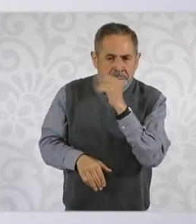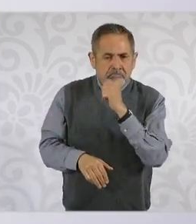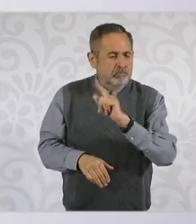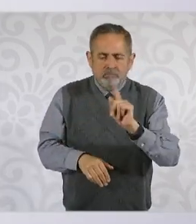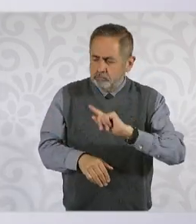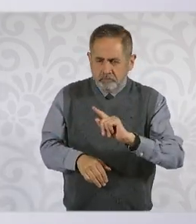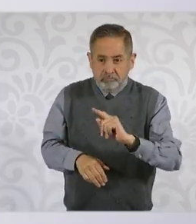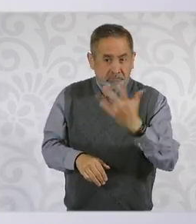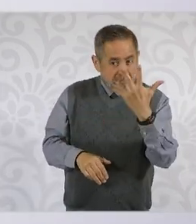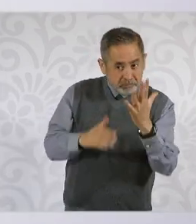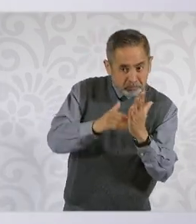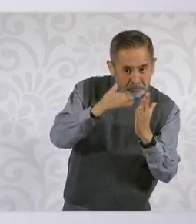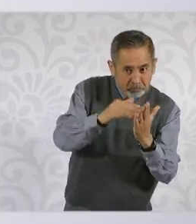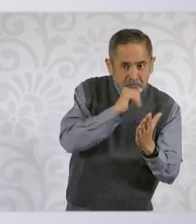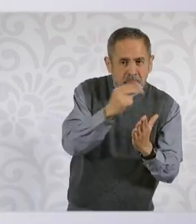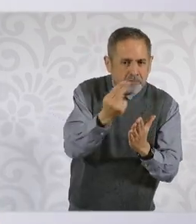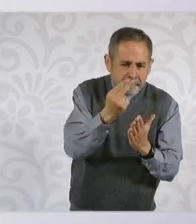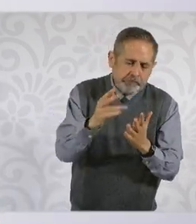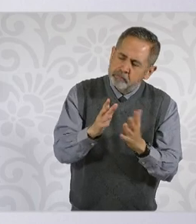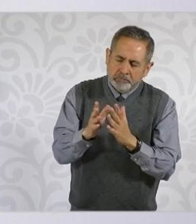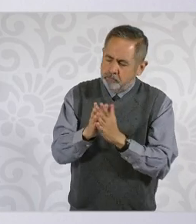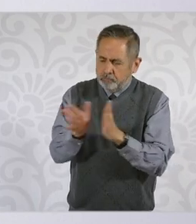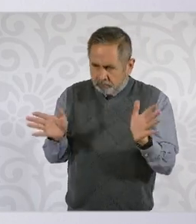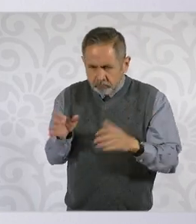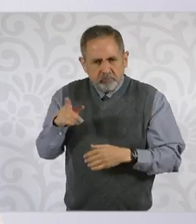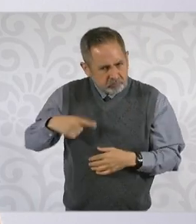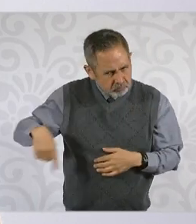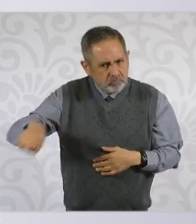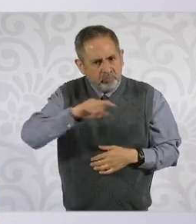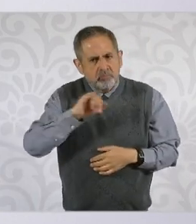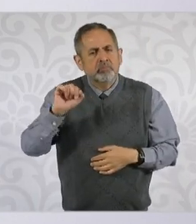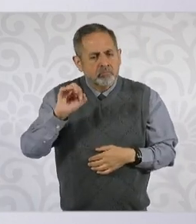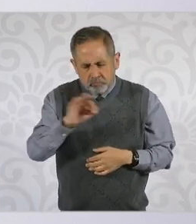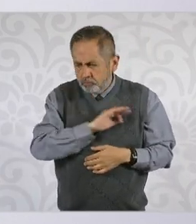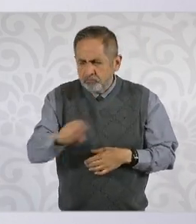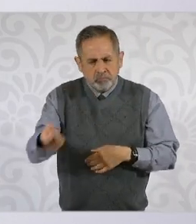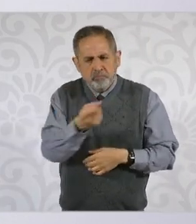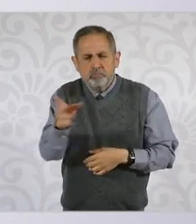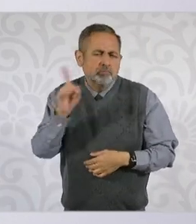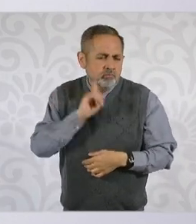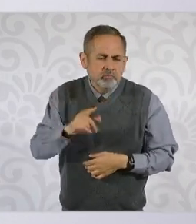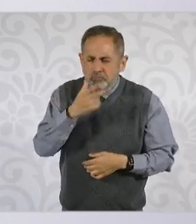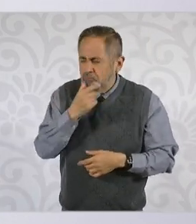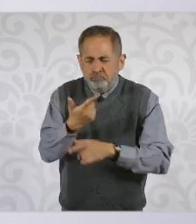que en realidad no lo requieren en general, entonces,